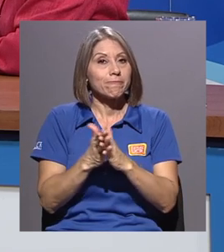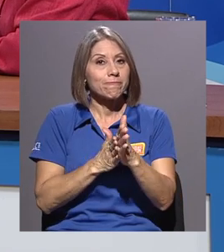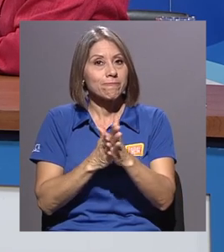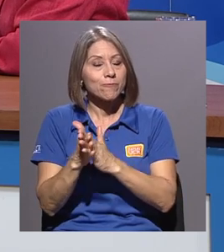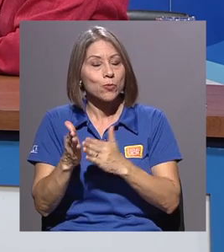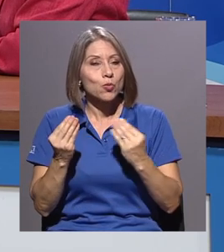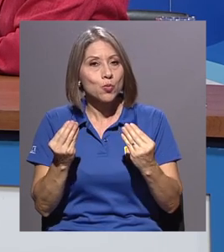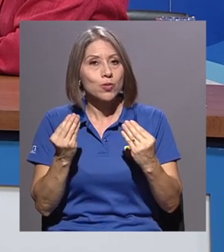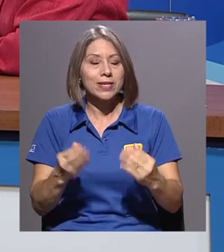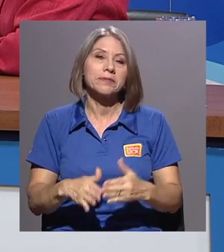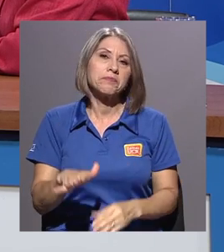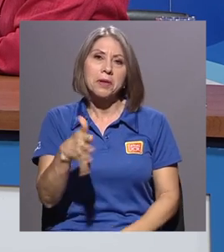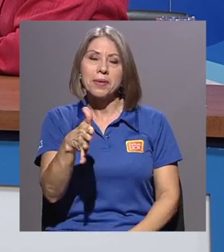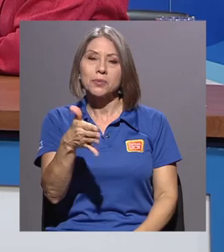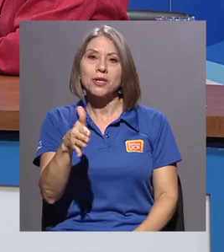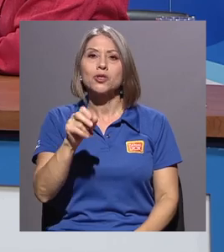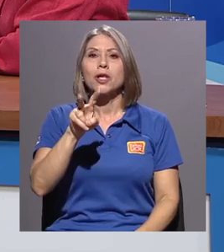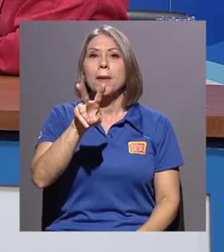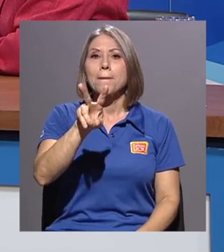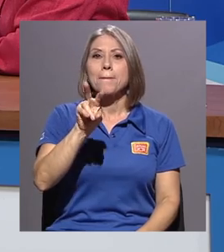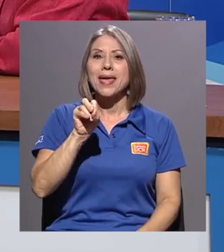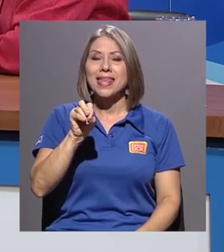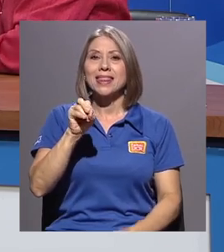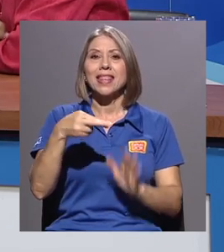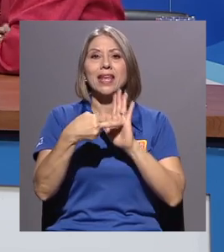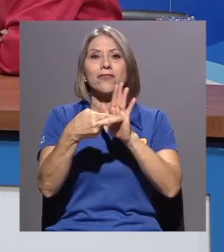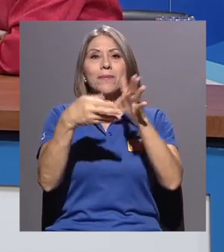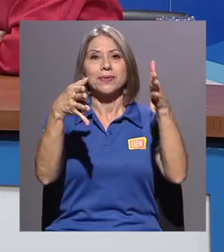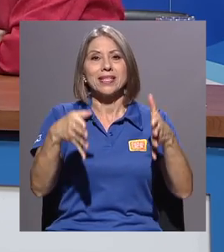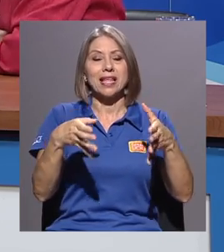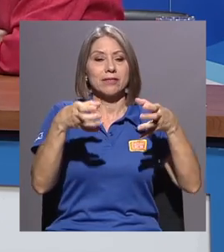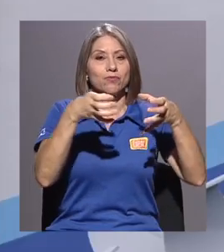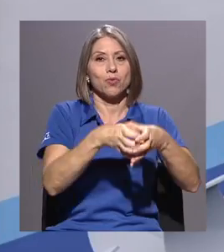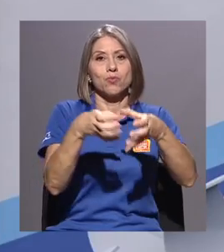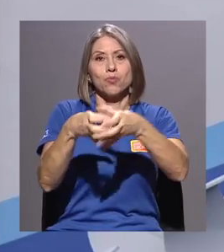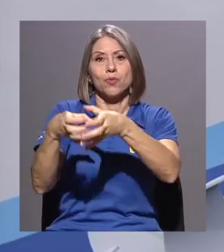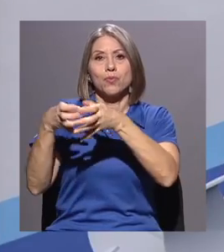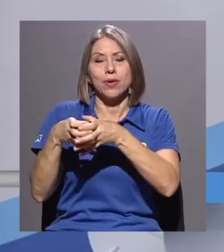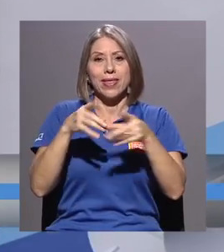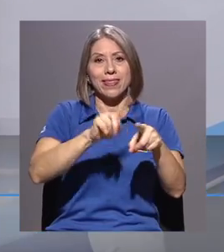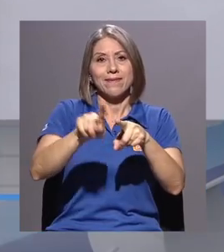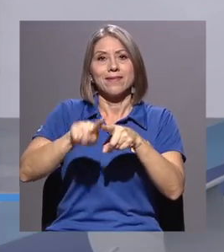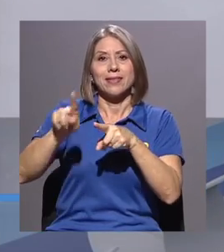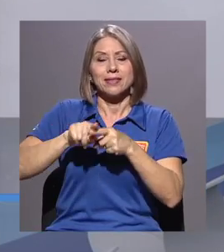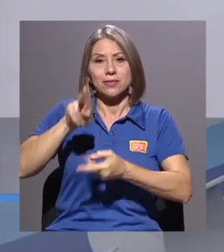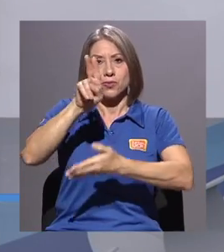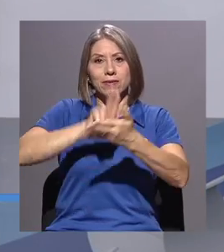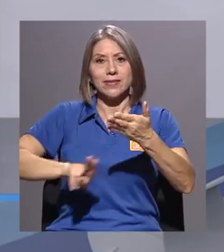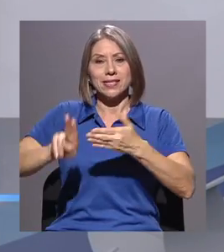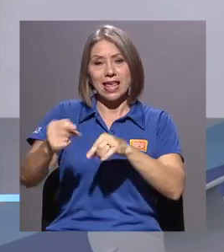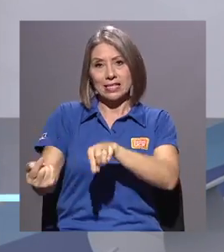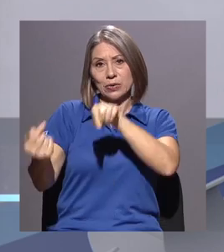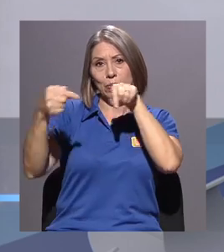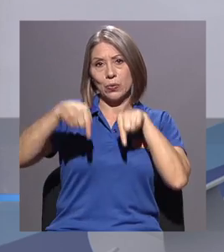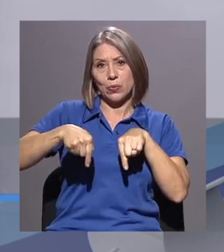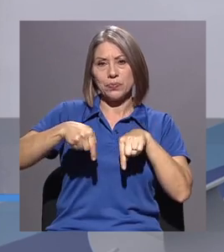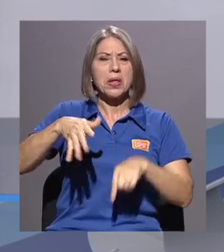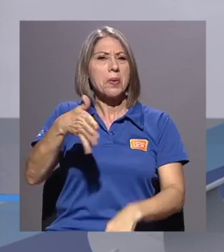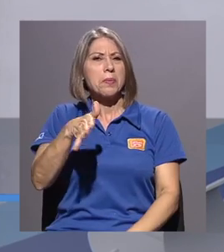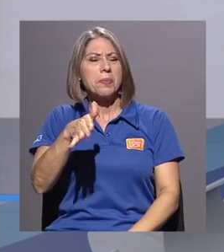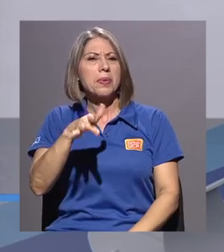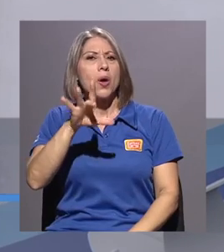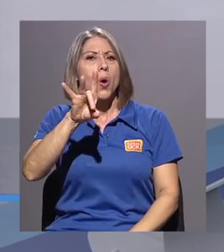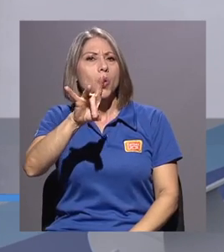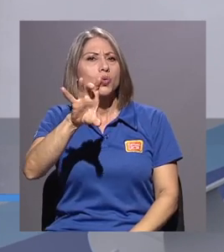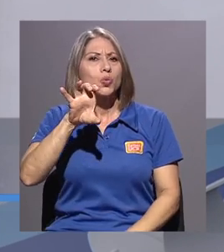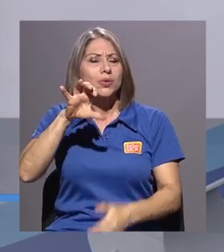Son alrededor de 20 delegaciones de las diferentes universidades que nos estarán acompañando. Son alrededor de 800